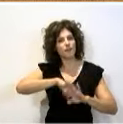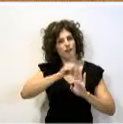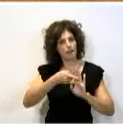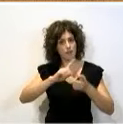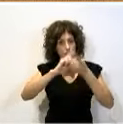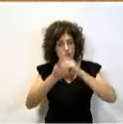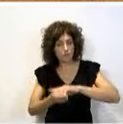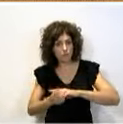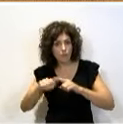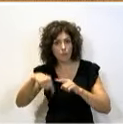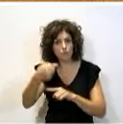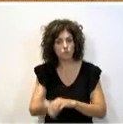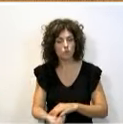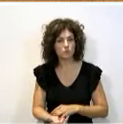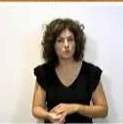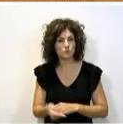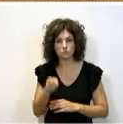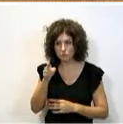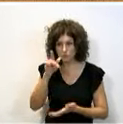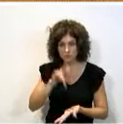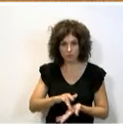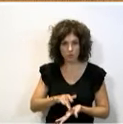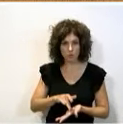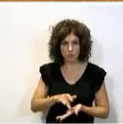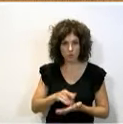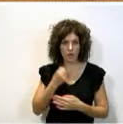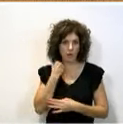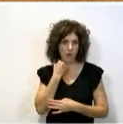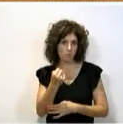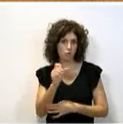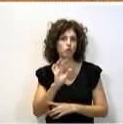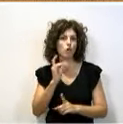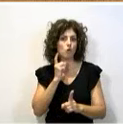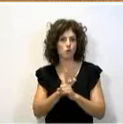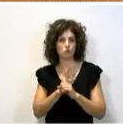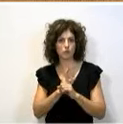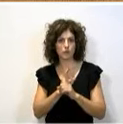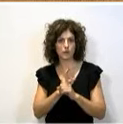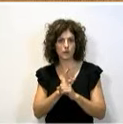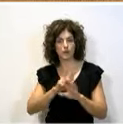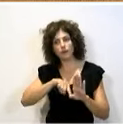posterior? ¿Estarían ustedes a favor o en contra de que se amnistiaran?